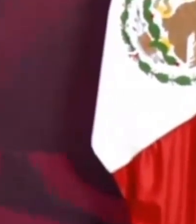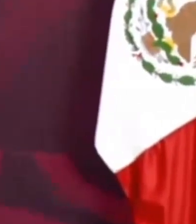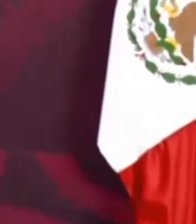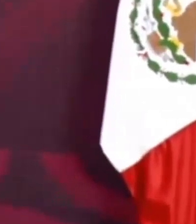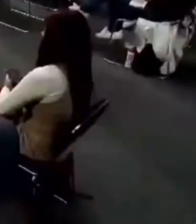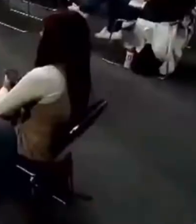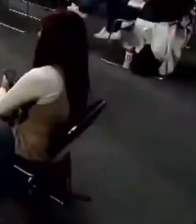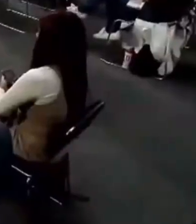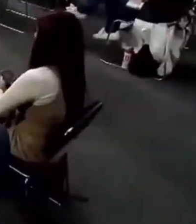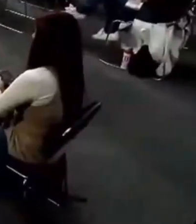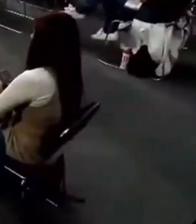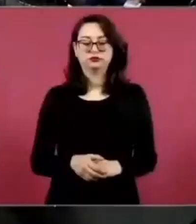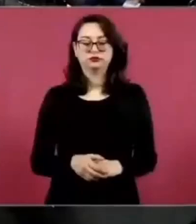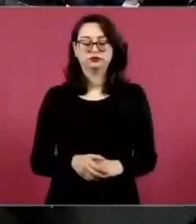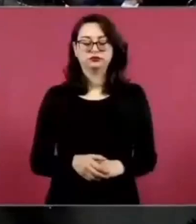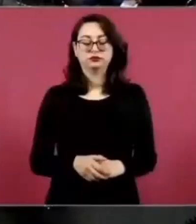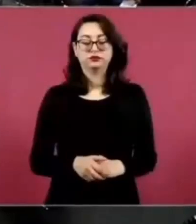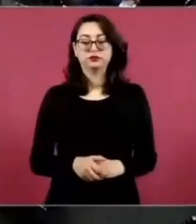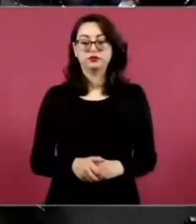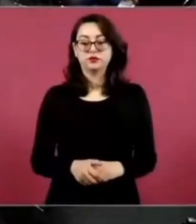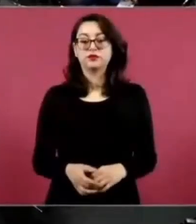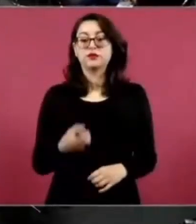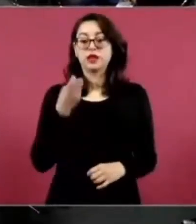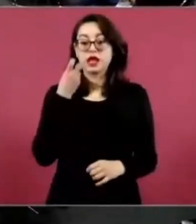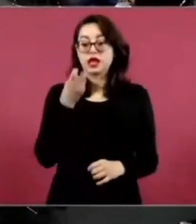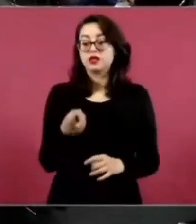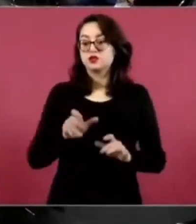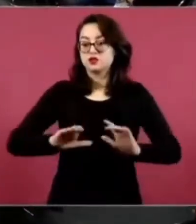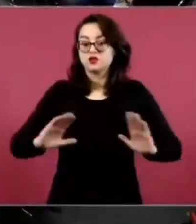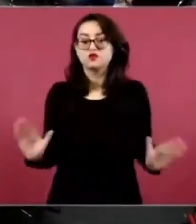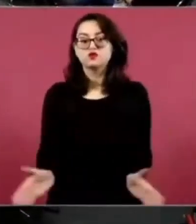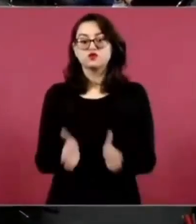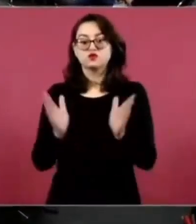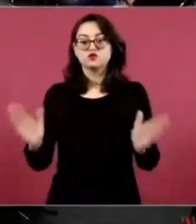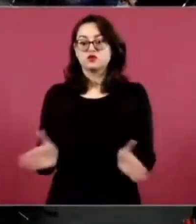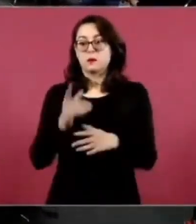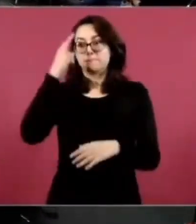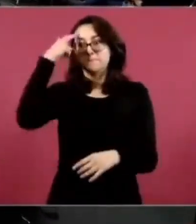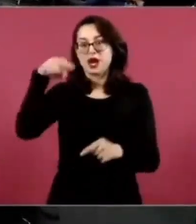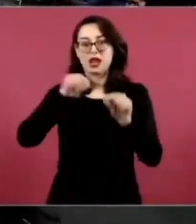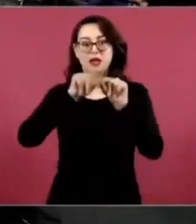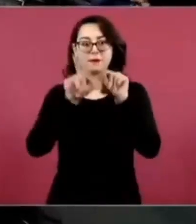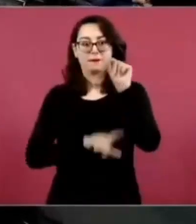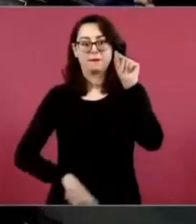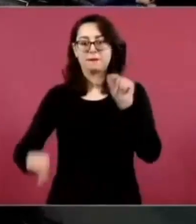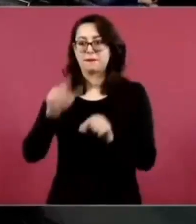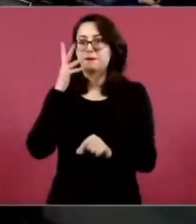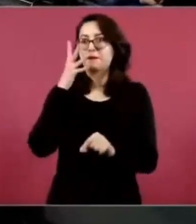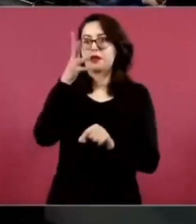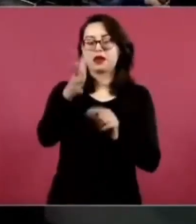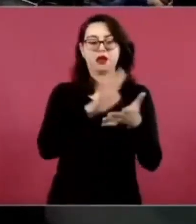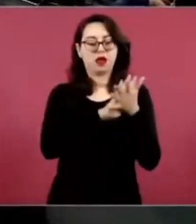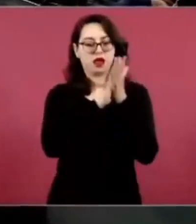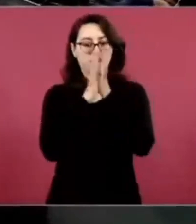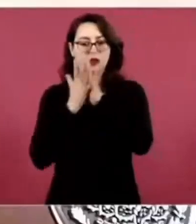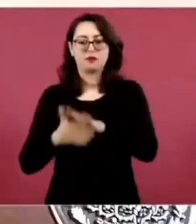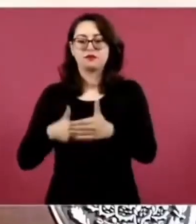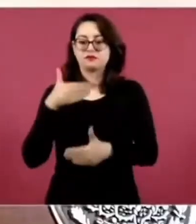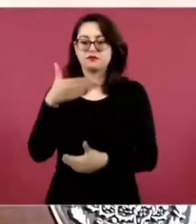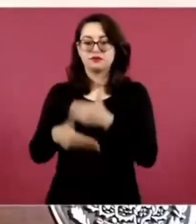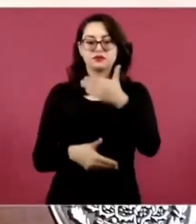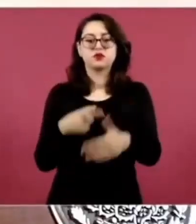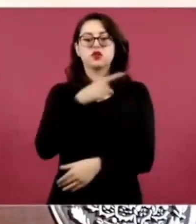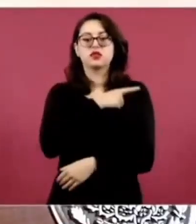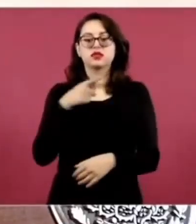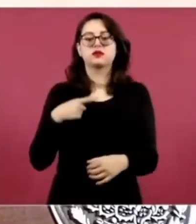Entonces, ese es el motor para el cambio, para el progreso, futuro. Entonces, continuar con eso, ¿no?